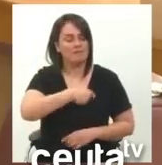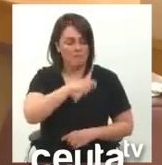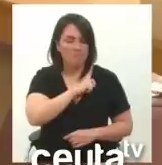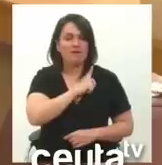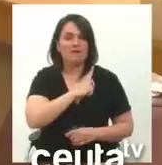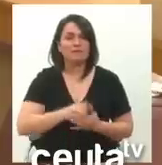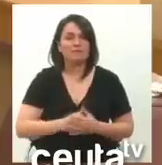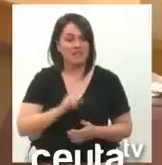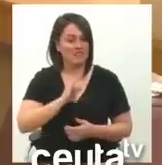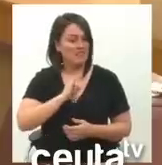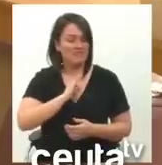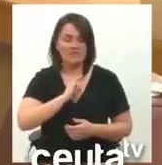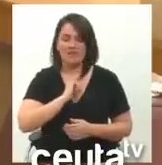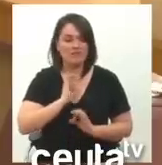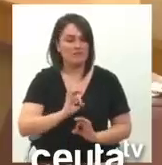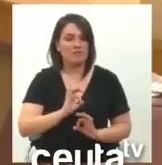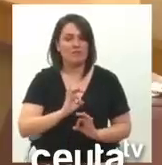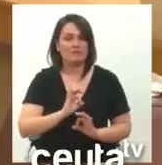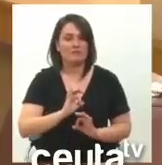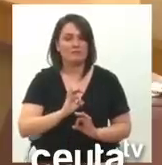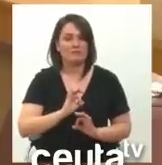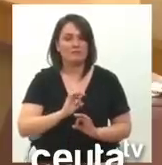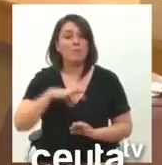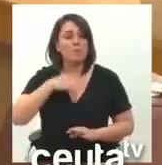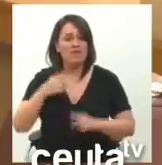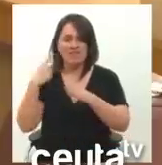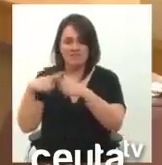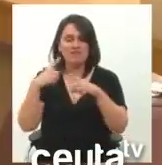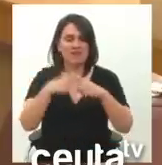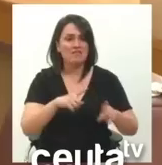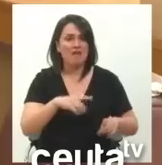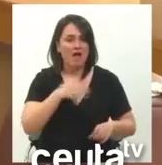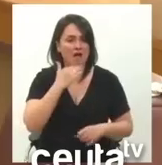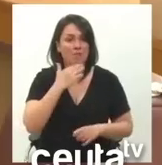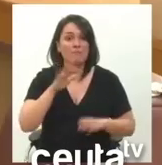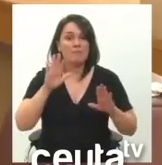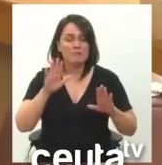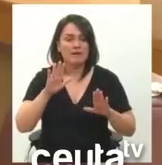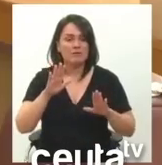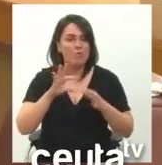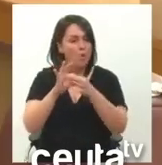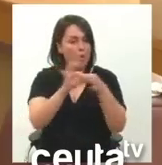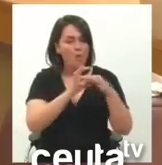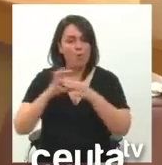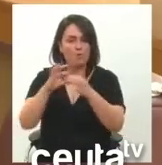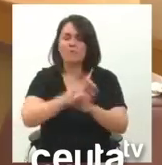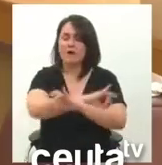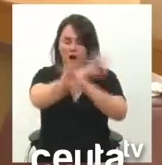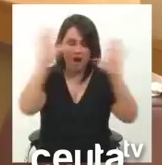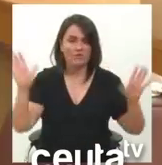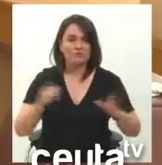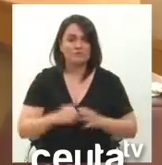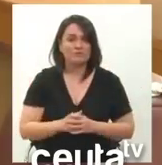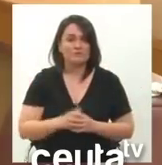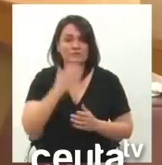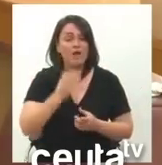identidad que nos caracteriza, con las diferencias que tenemos, pero tenemos muy claro qué es lo que nos une. Y cada vez que esta ciudad